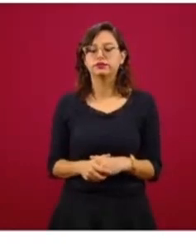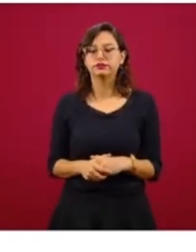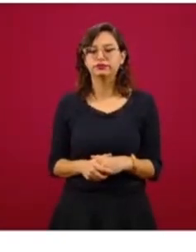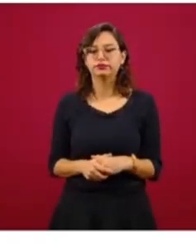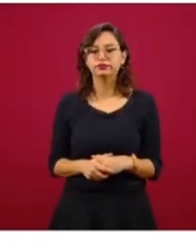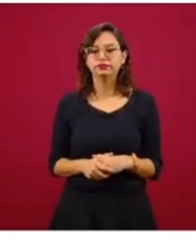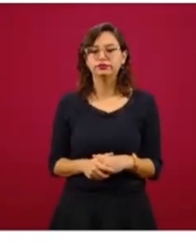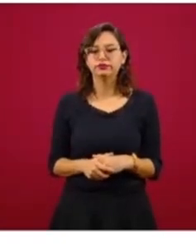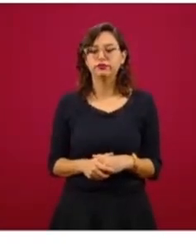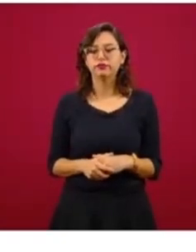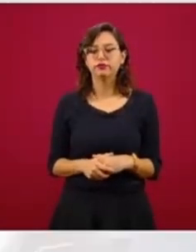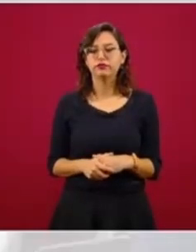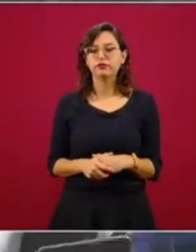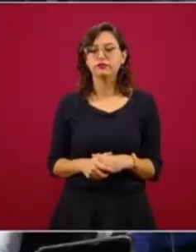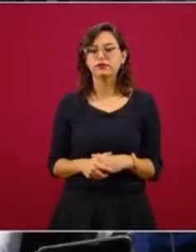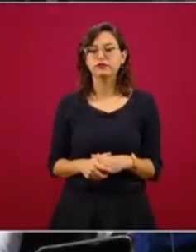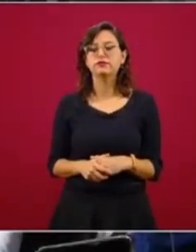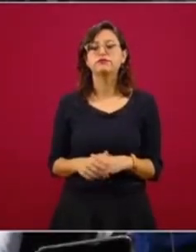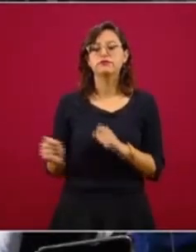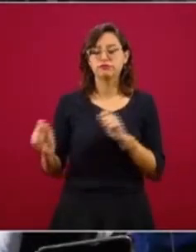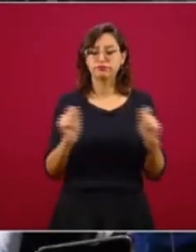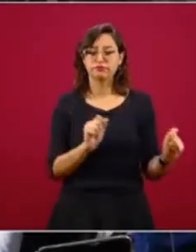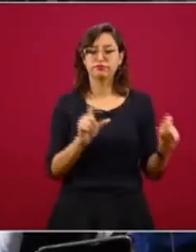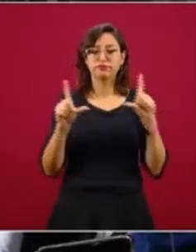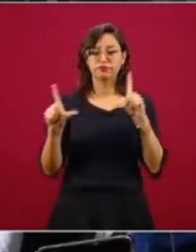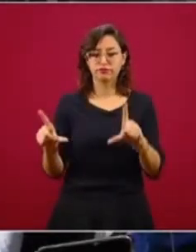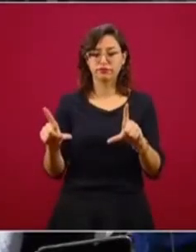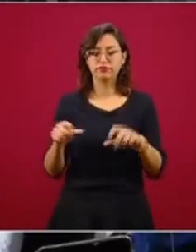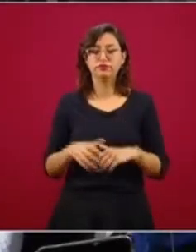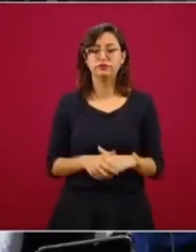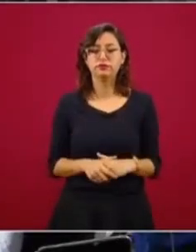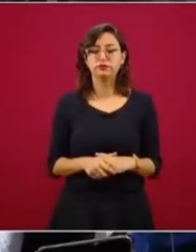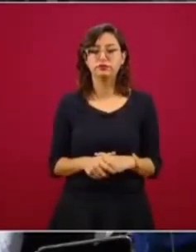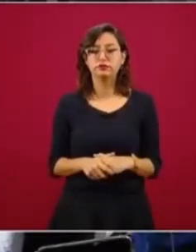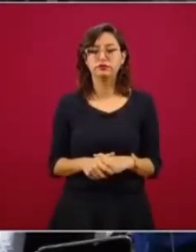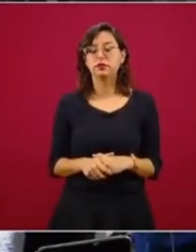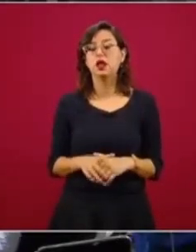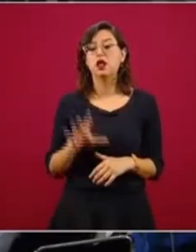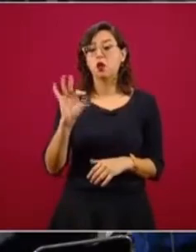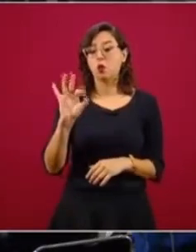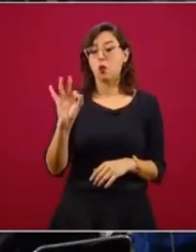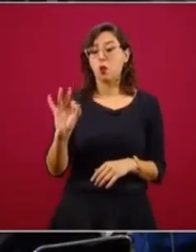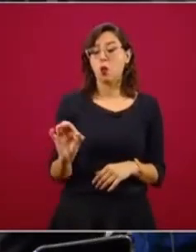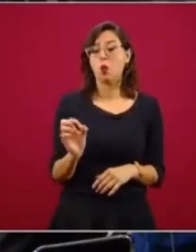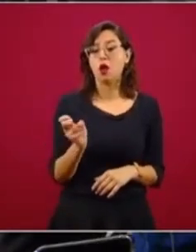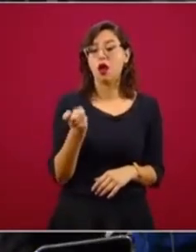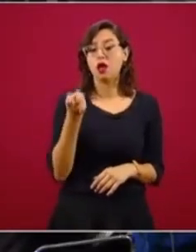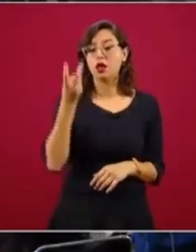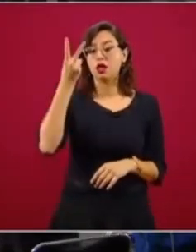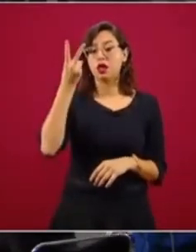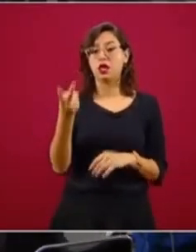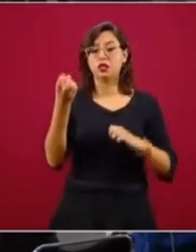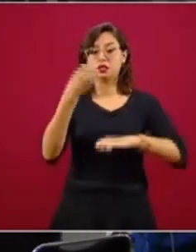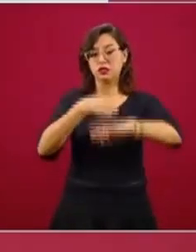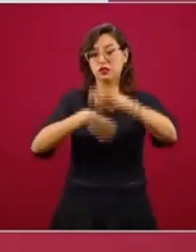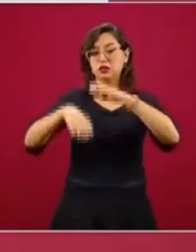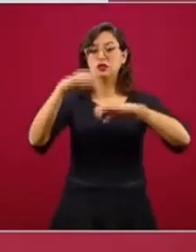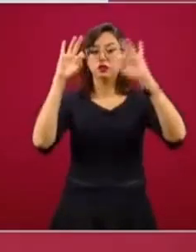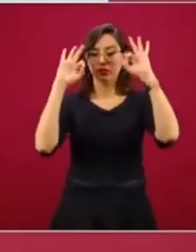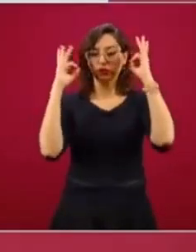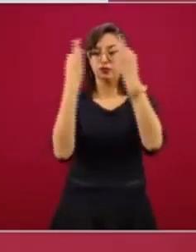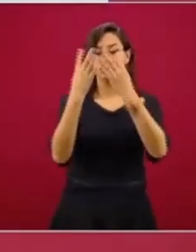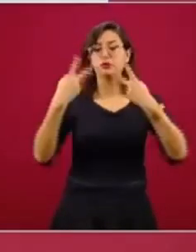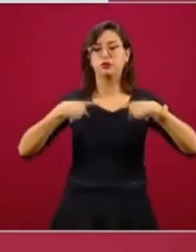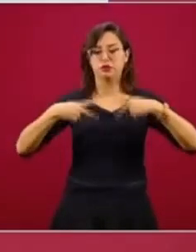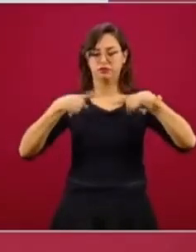Aquí lo tienen ustedes en un mapa, con eso estaríamos en 42 consulados con presencia ya de los